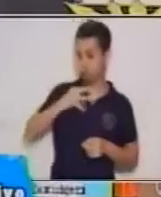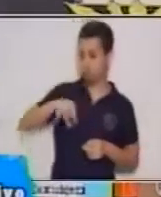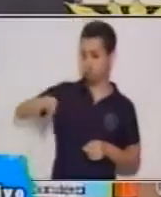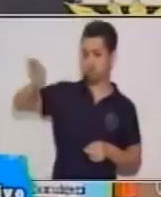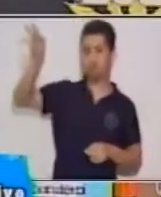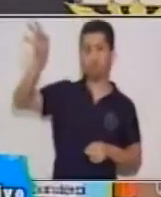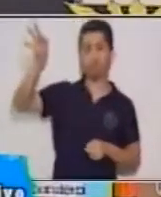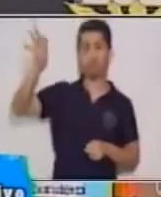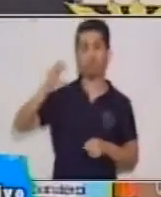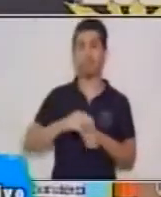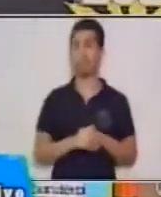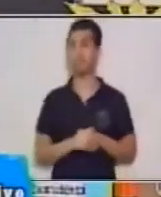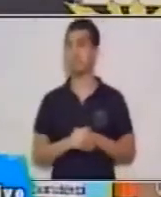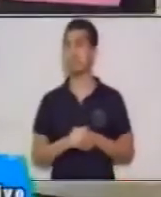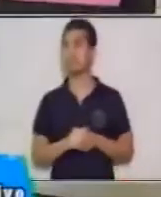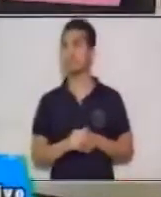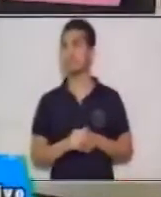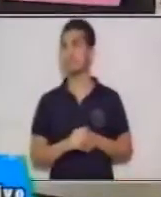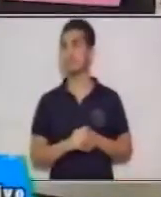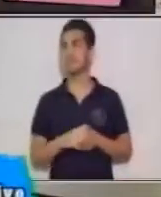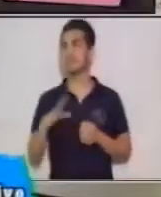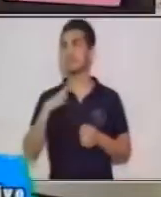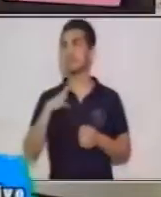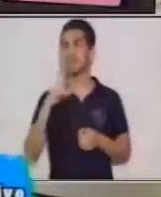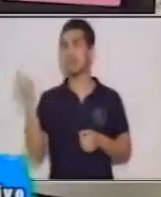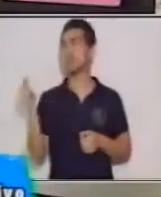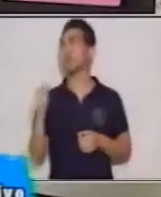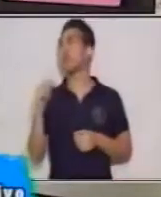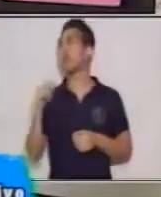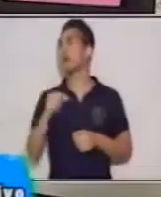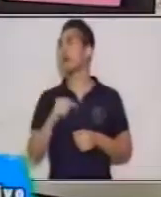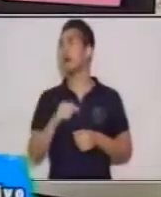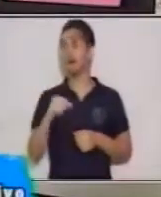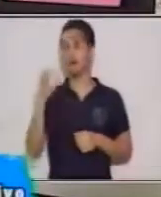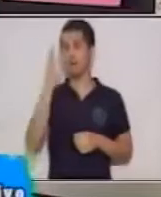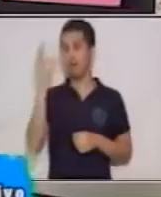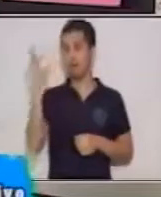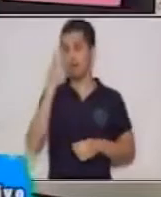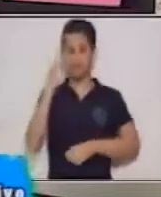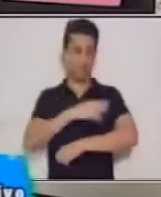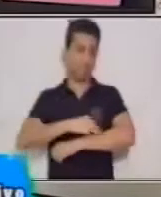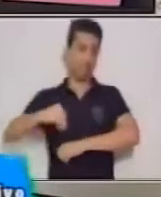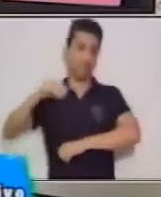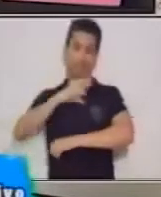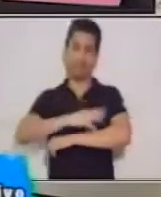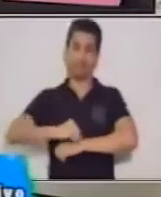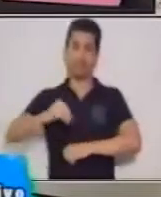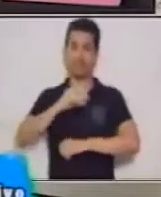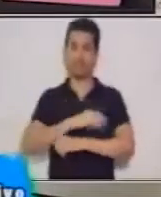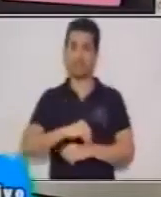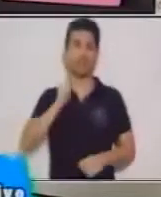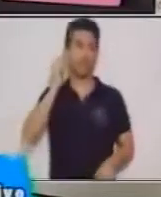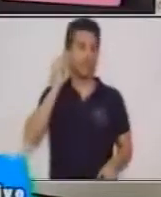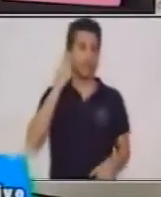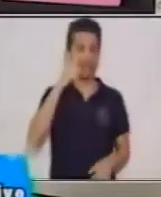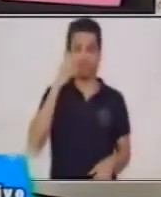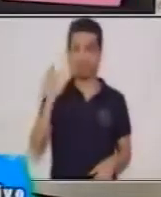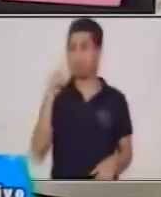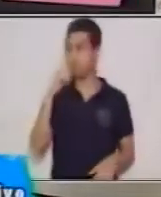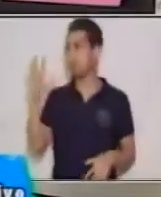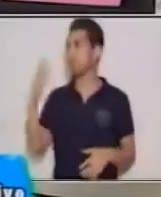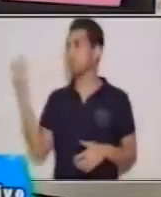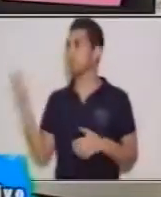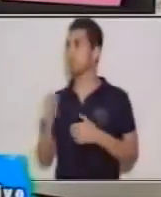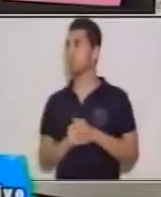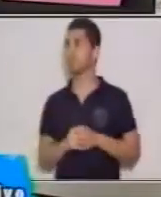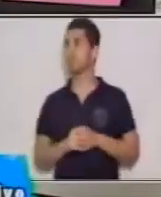tenemos un gat. Muy bien. ¿Y cómo lo podemos emplear acá en este nuevo aprendizaje,